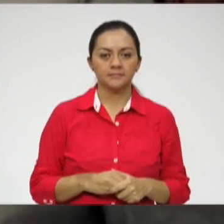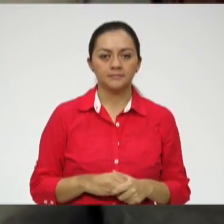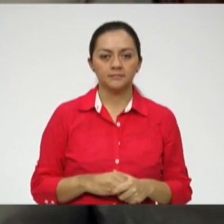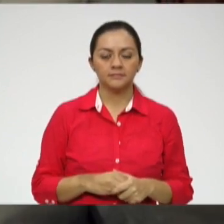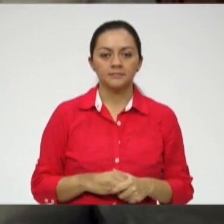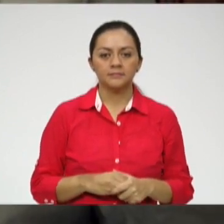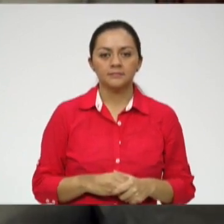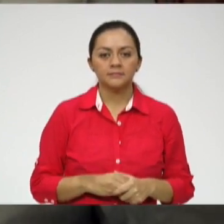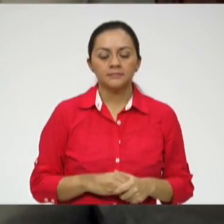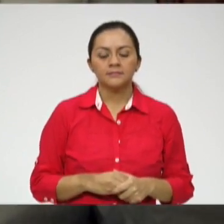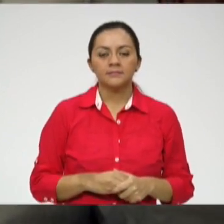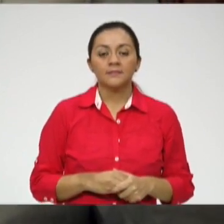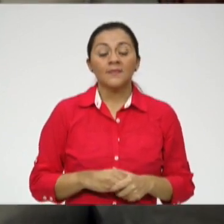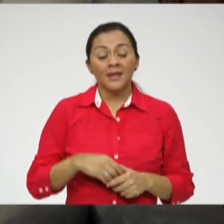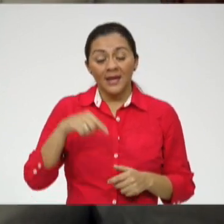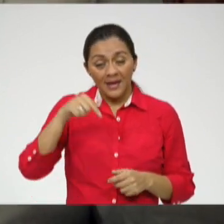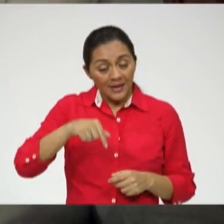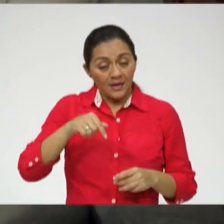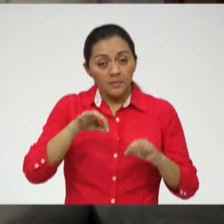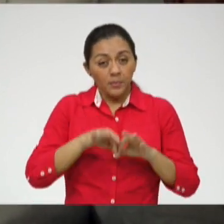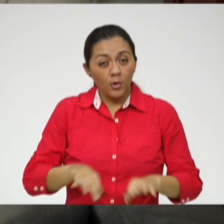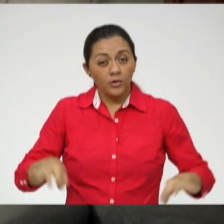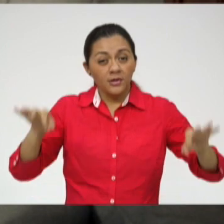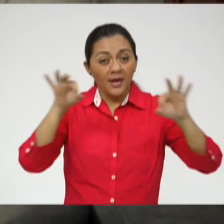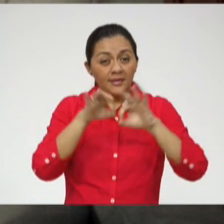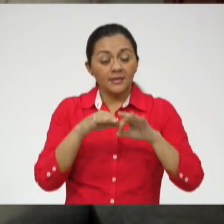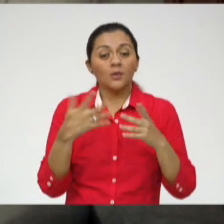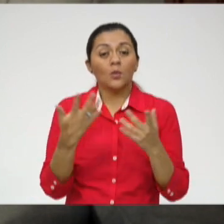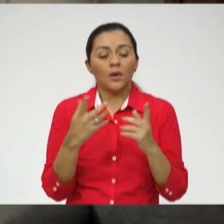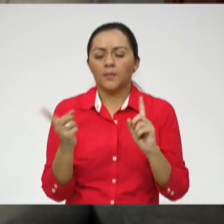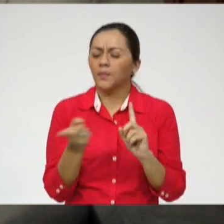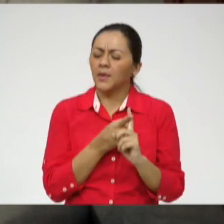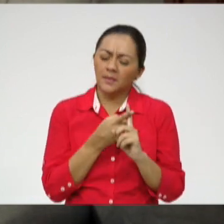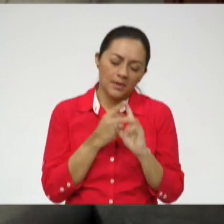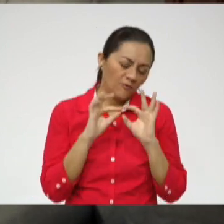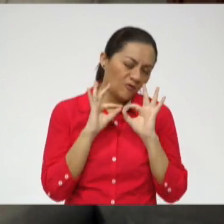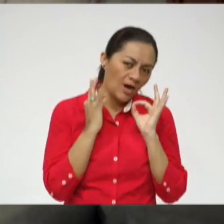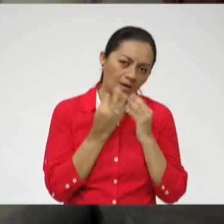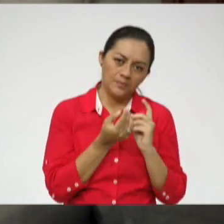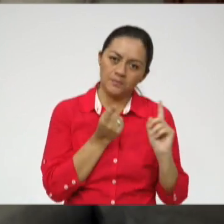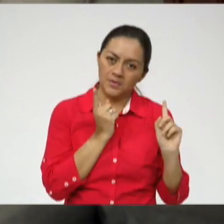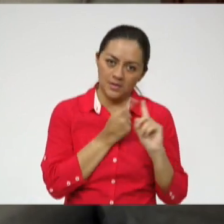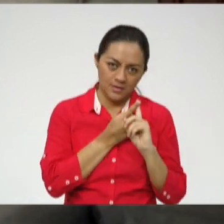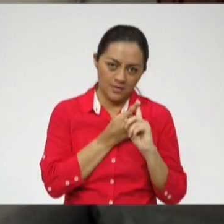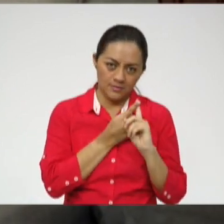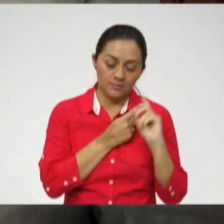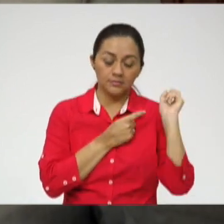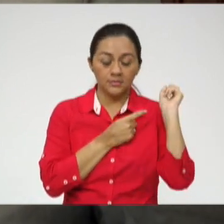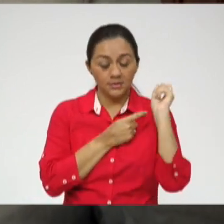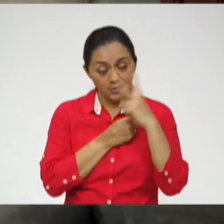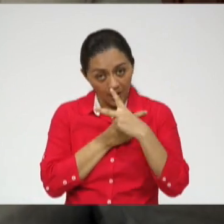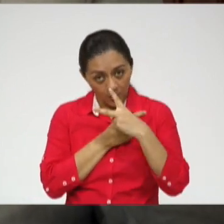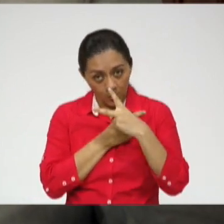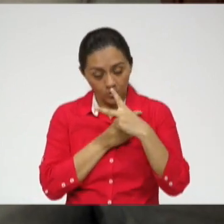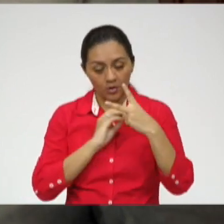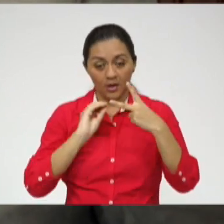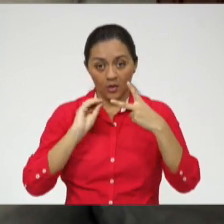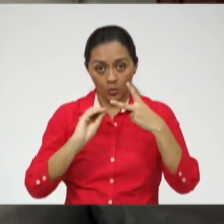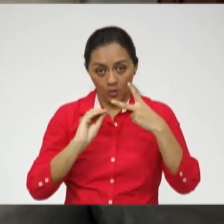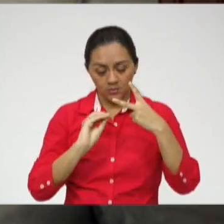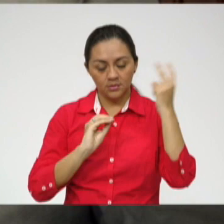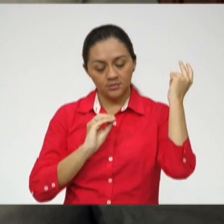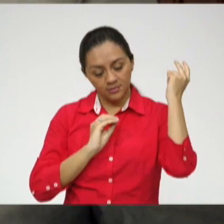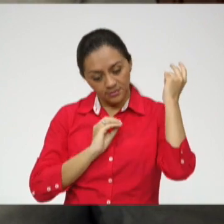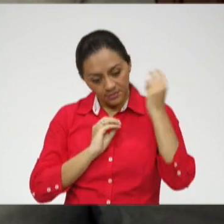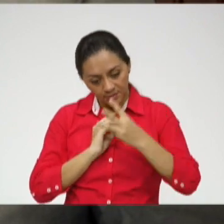Siempre va a jugar muchísimo el entorno número uno, que es la familia, y luego el entorno educativo, y